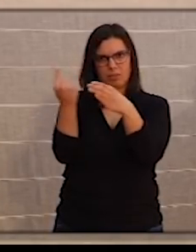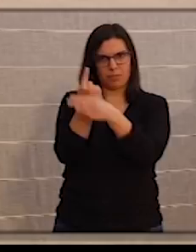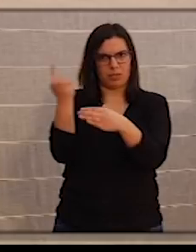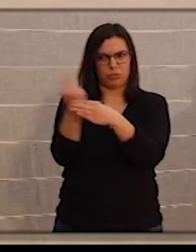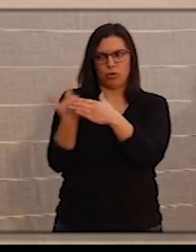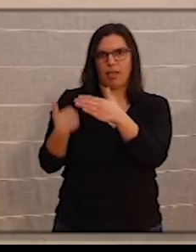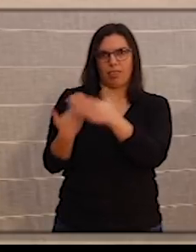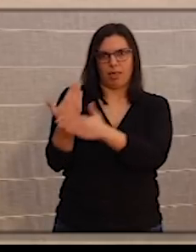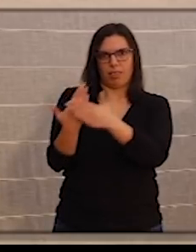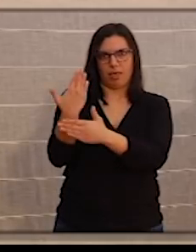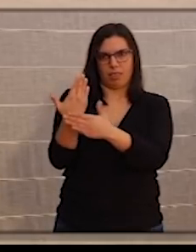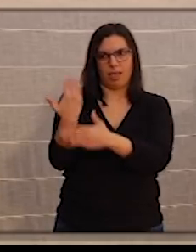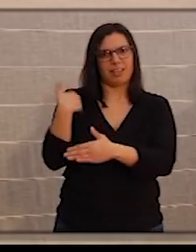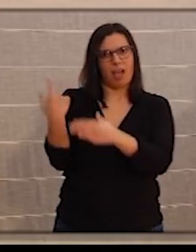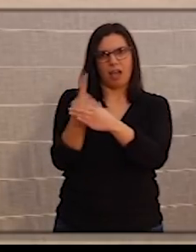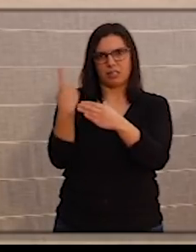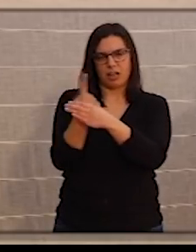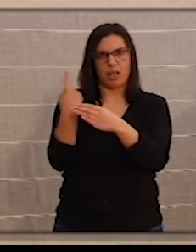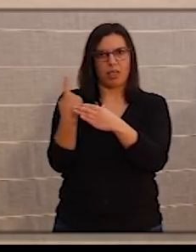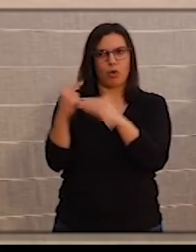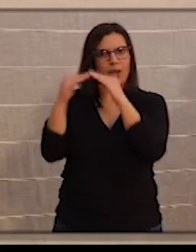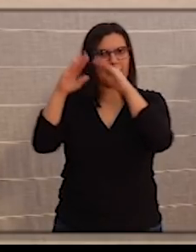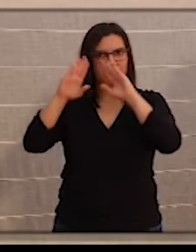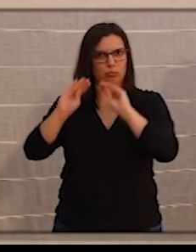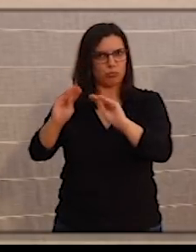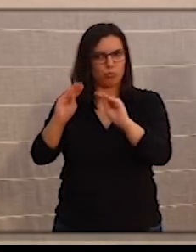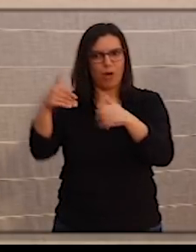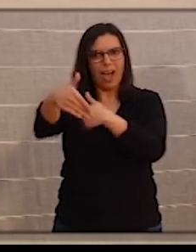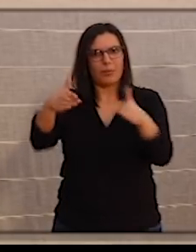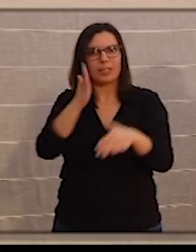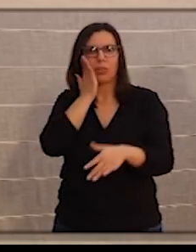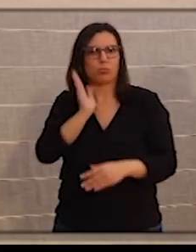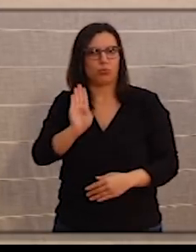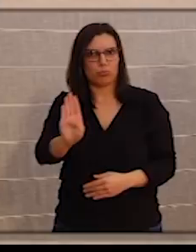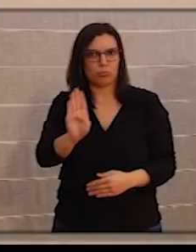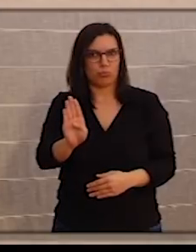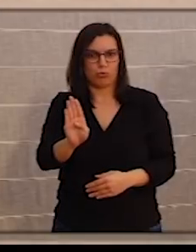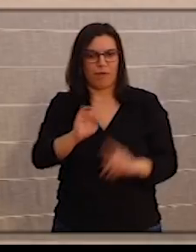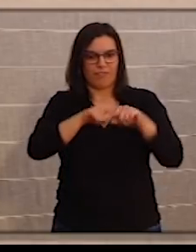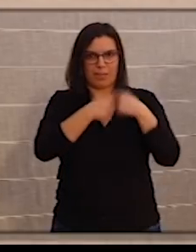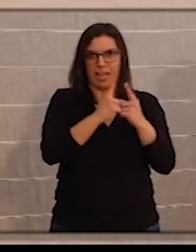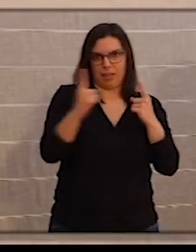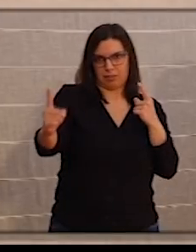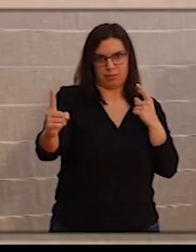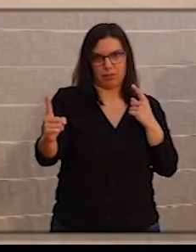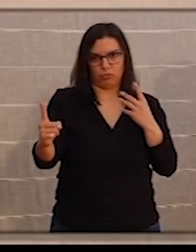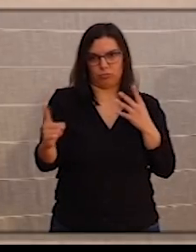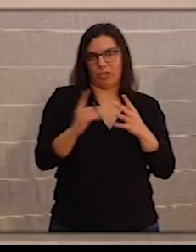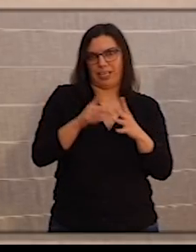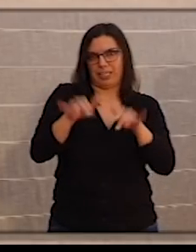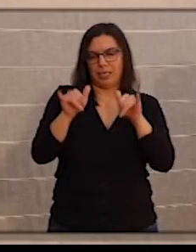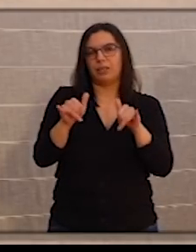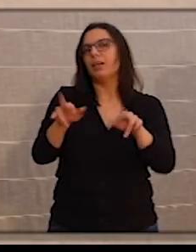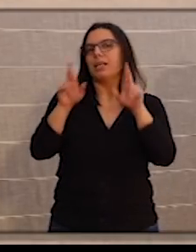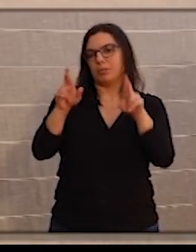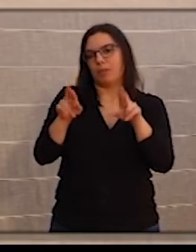unos días y ya está aislado en su propia habitación, alejado de su propia familia. Le deseamos